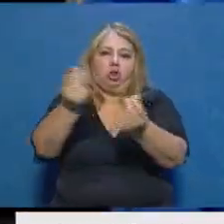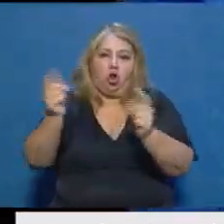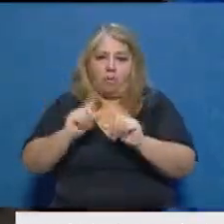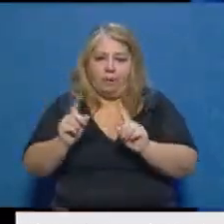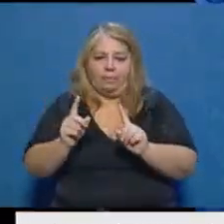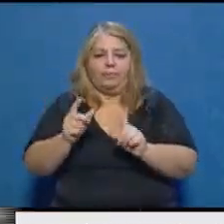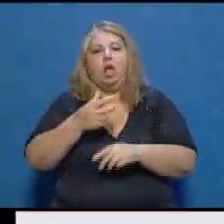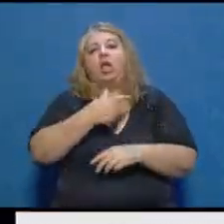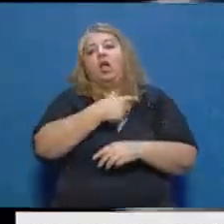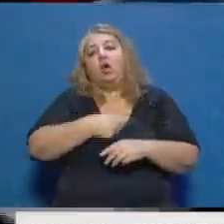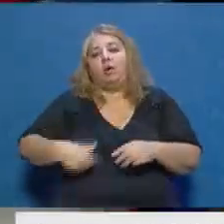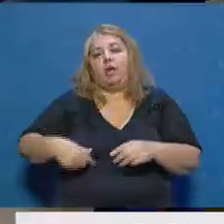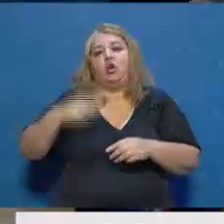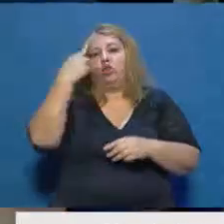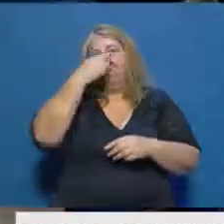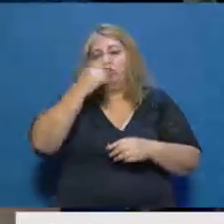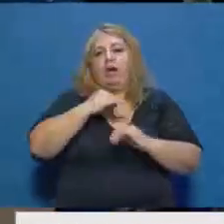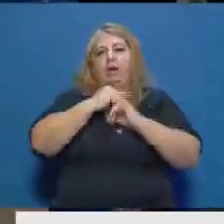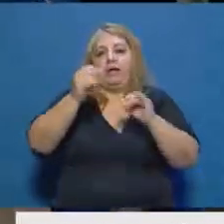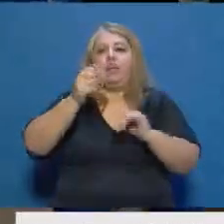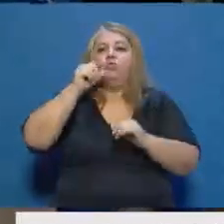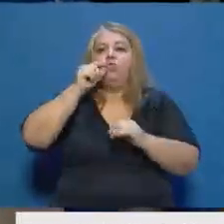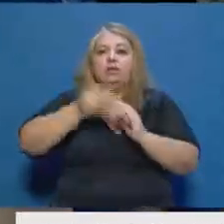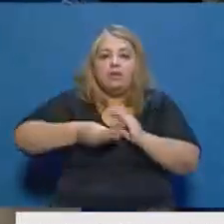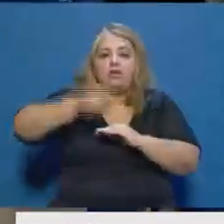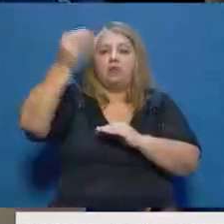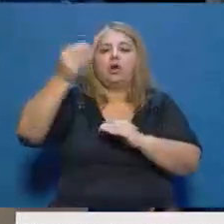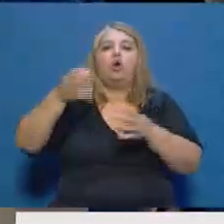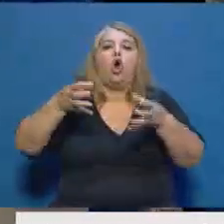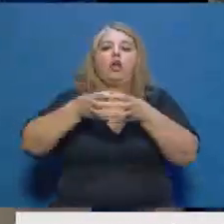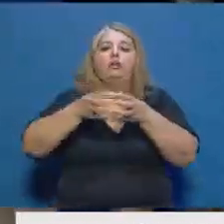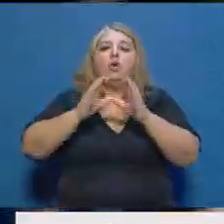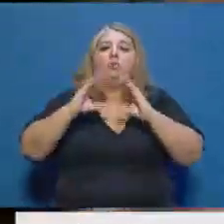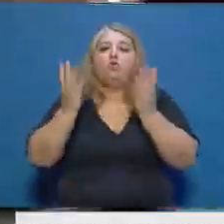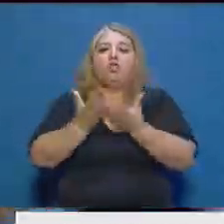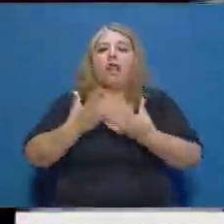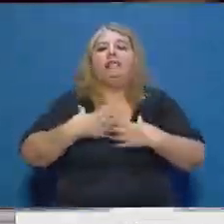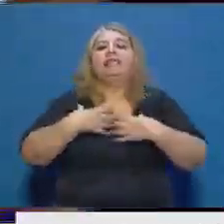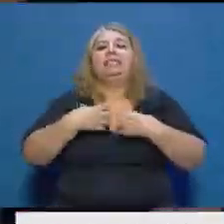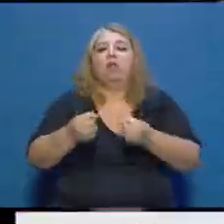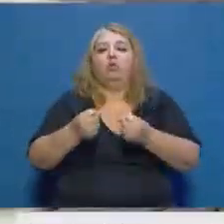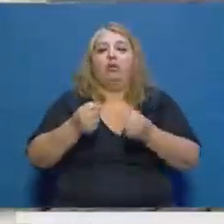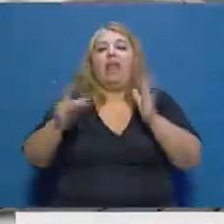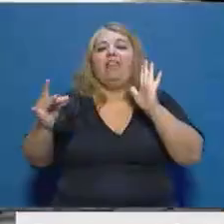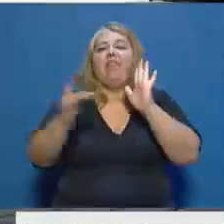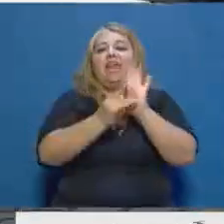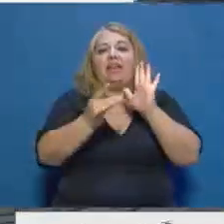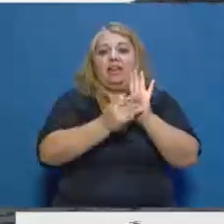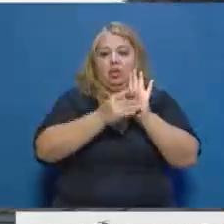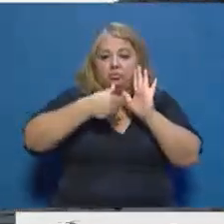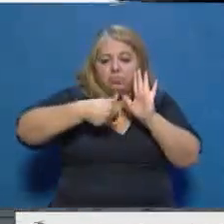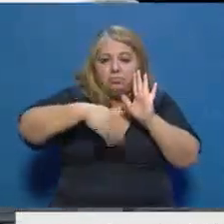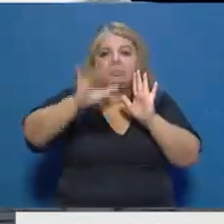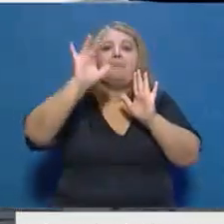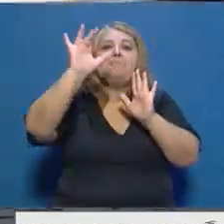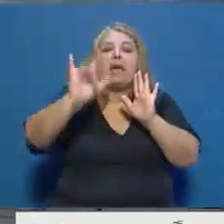provincia, Rodolfo Suárez, a partir de las recomendaciones de la Organización Mundial de la Salud, ha decretado que a partir del